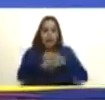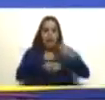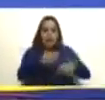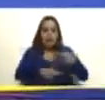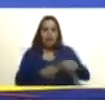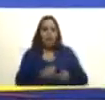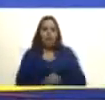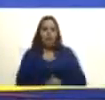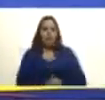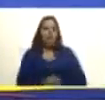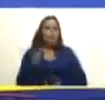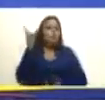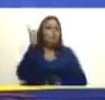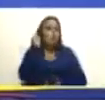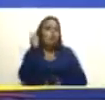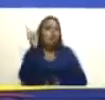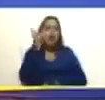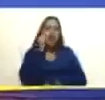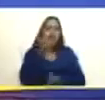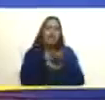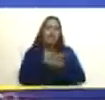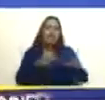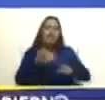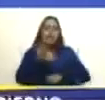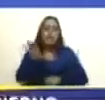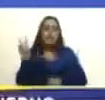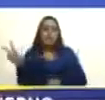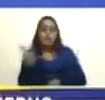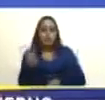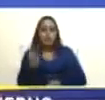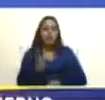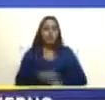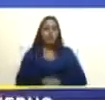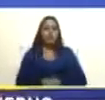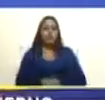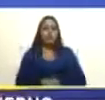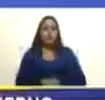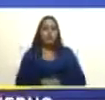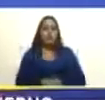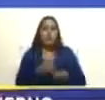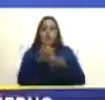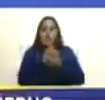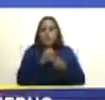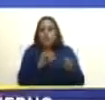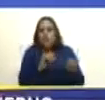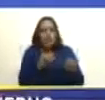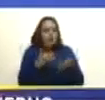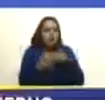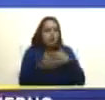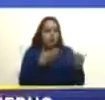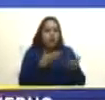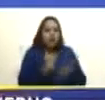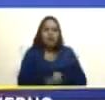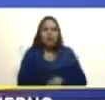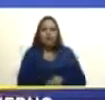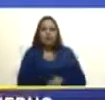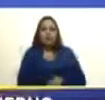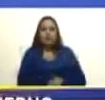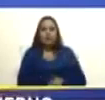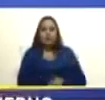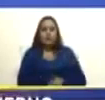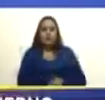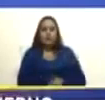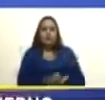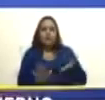de mujeres y hombres libres de la patria venezolana independientemente de su